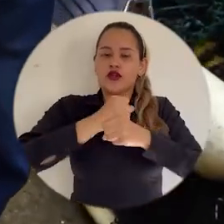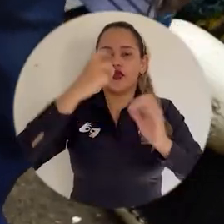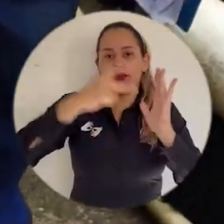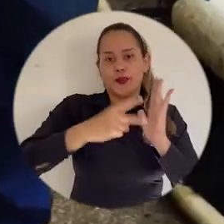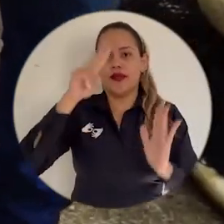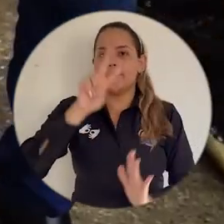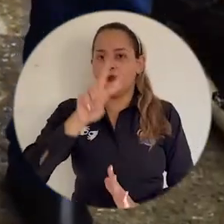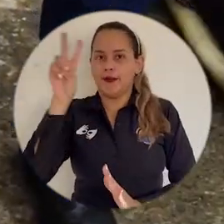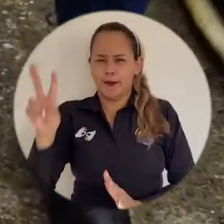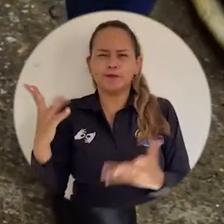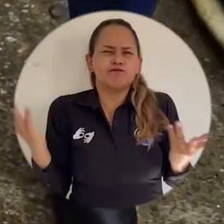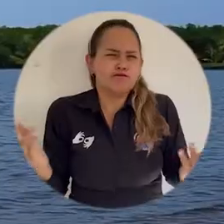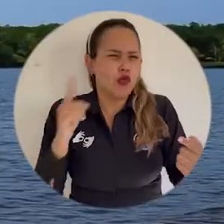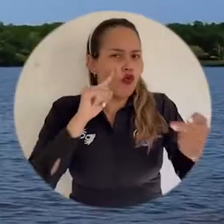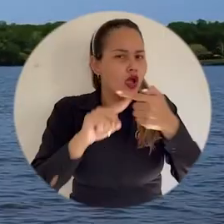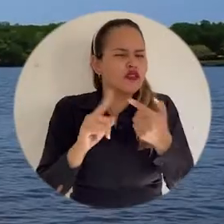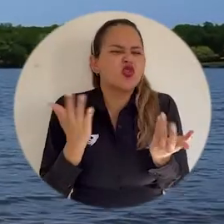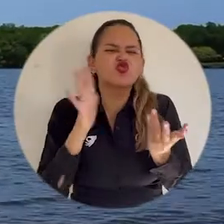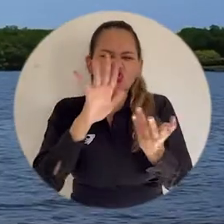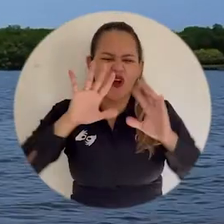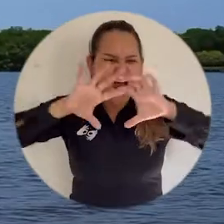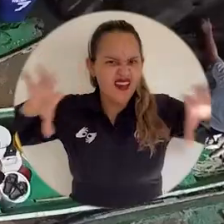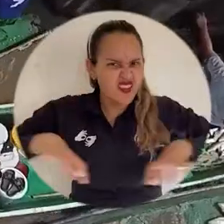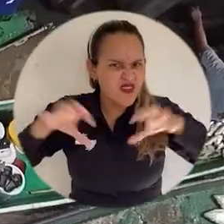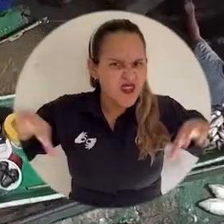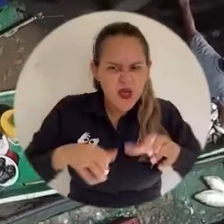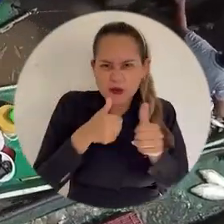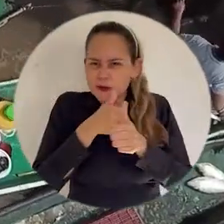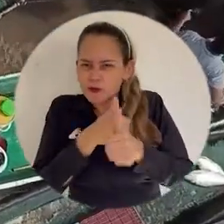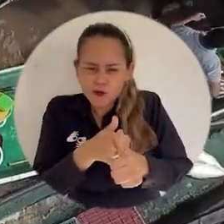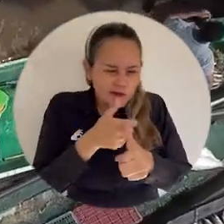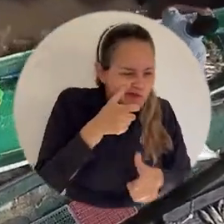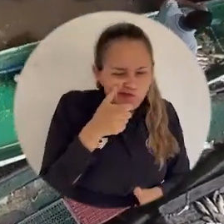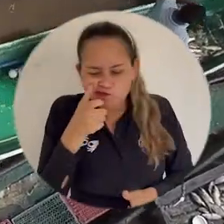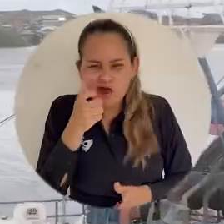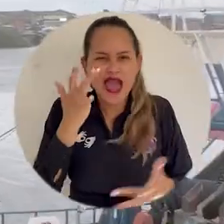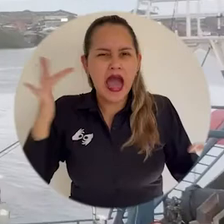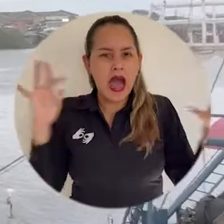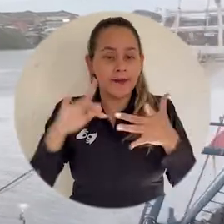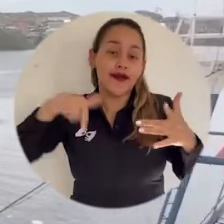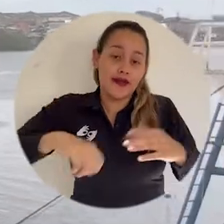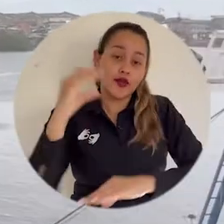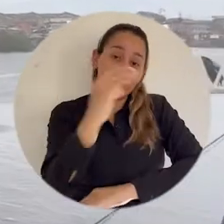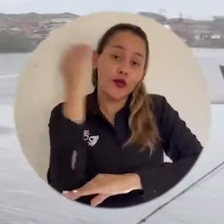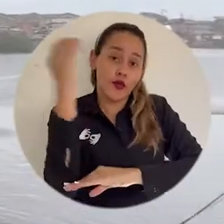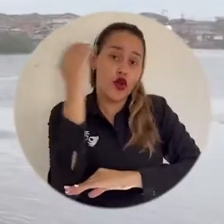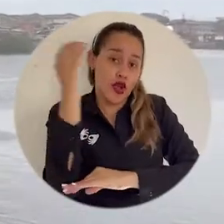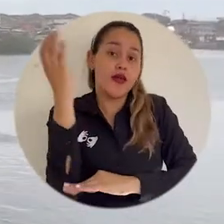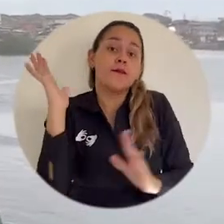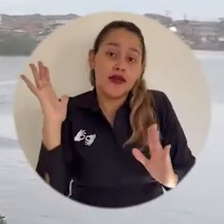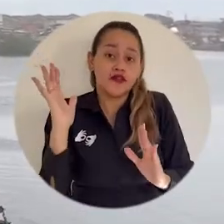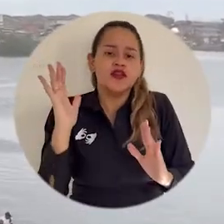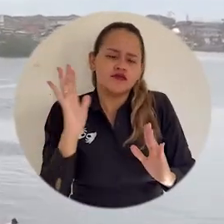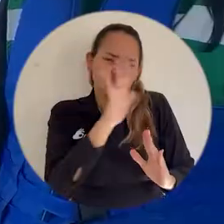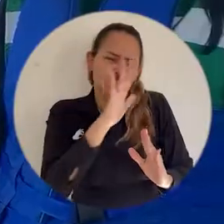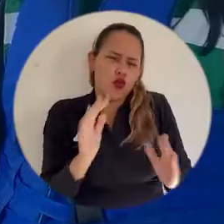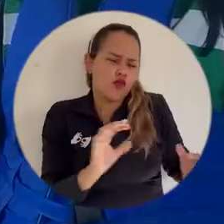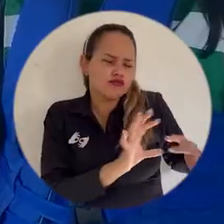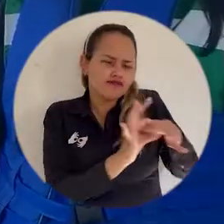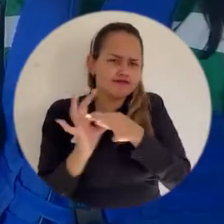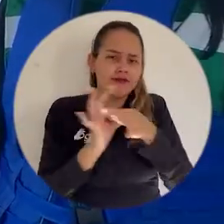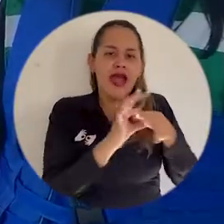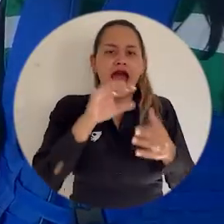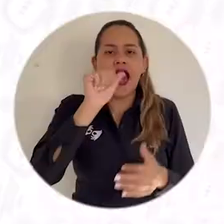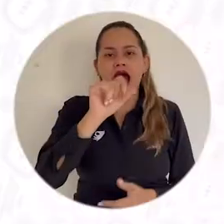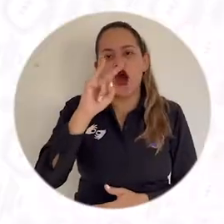en aras de continuar efectivamente con las actividades de monitoreo adelantadas en el país de la mano de la Autoridad Nacional de Acuicultura y Pesca,